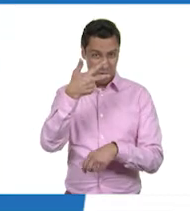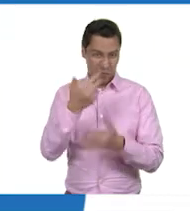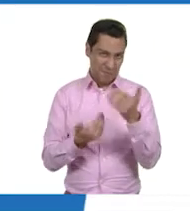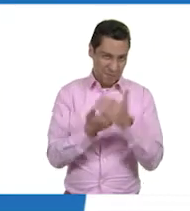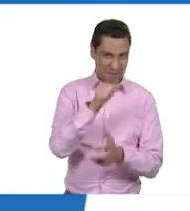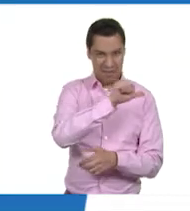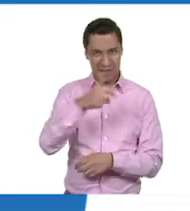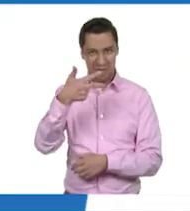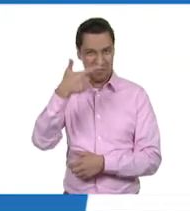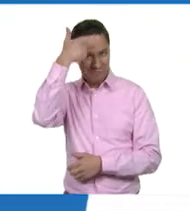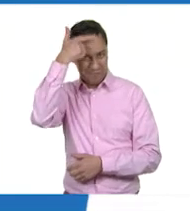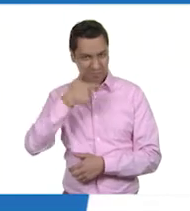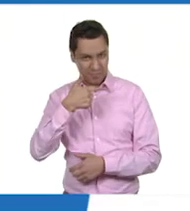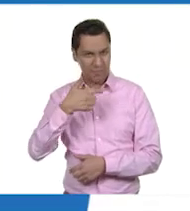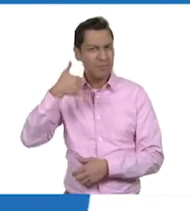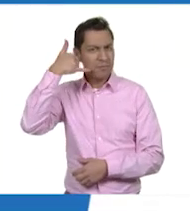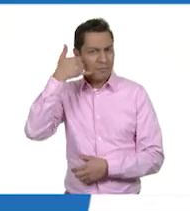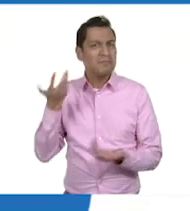20 horas.